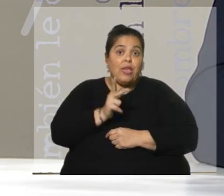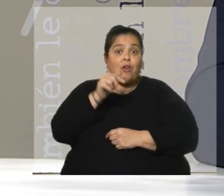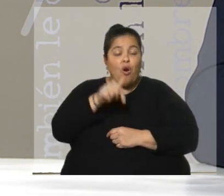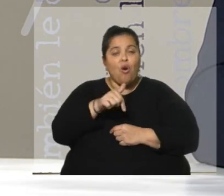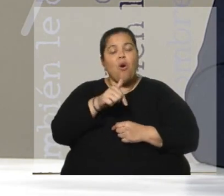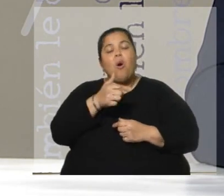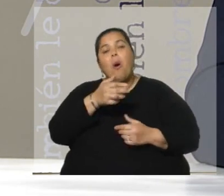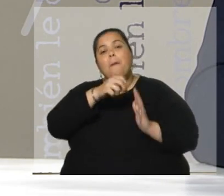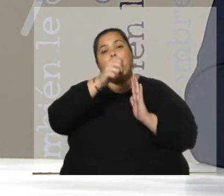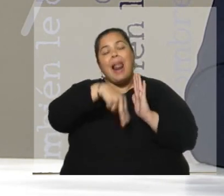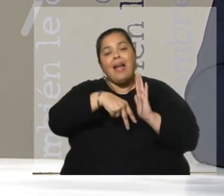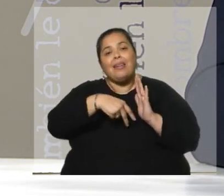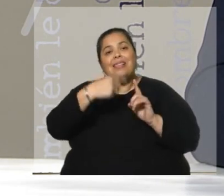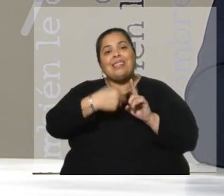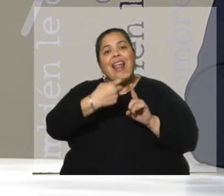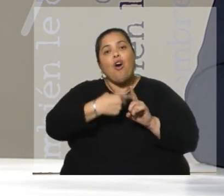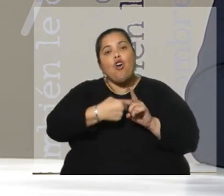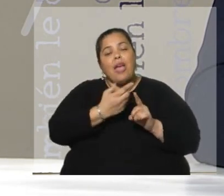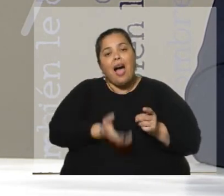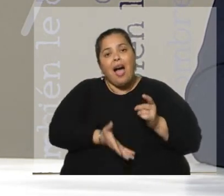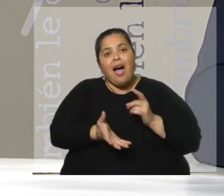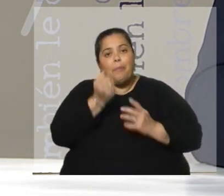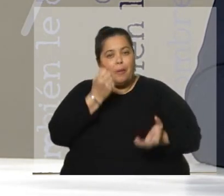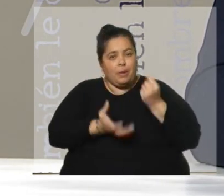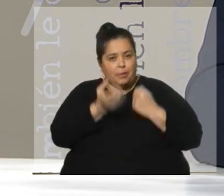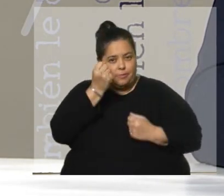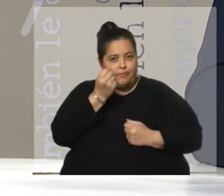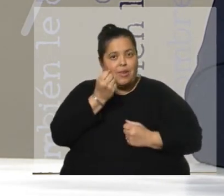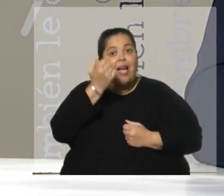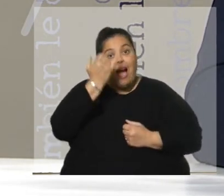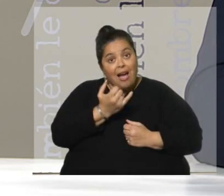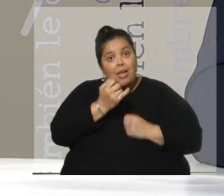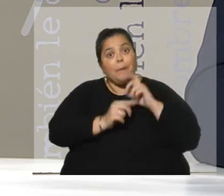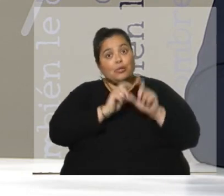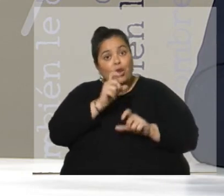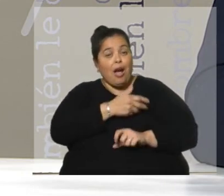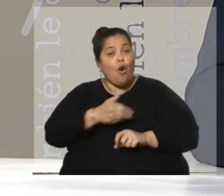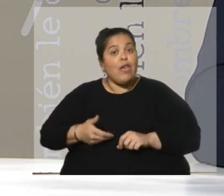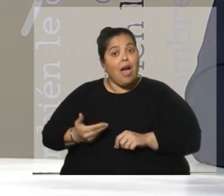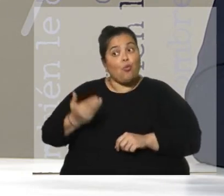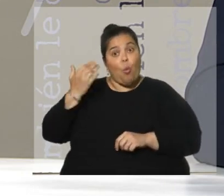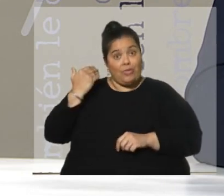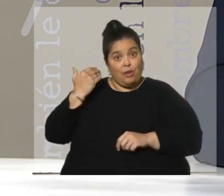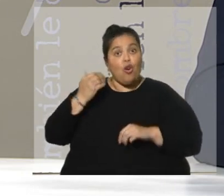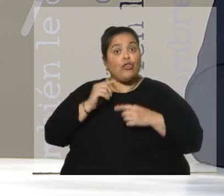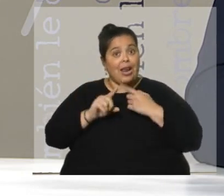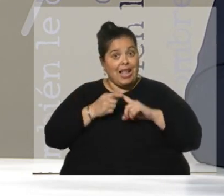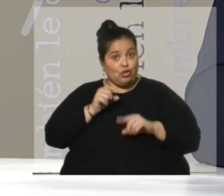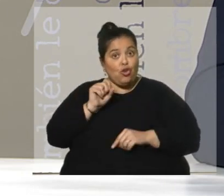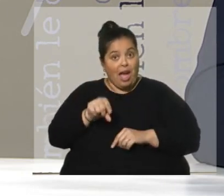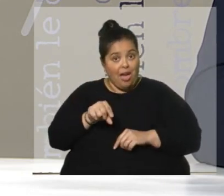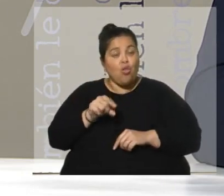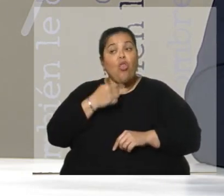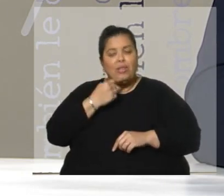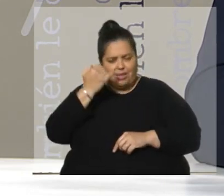que existió. Y hay gente del gobierno anterior, de primer nivel, muy vinculada a este tema, que me dice, existió,